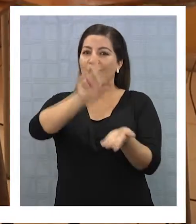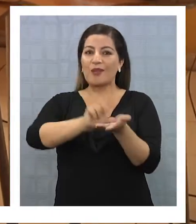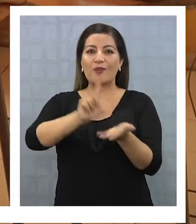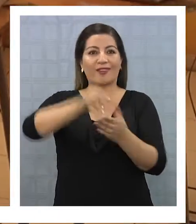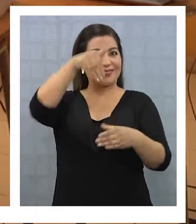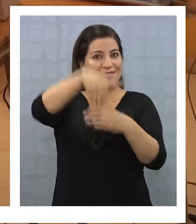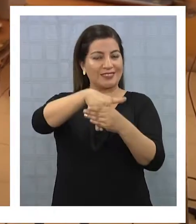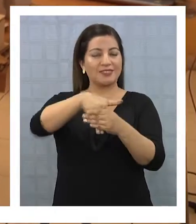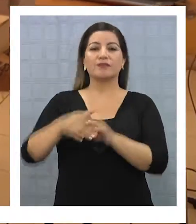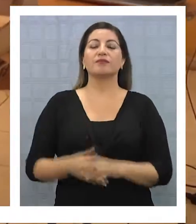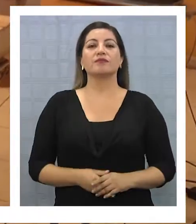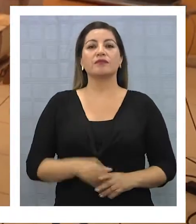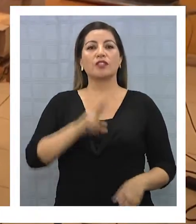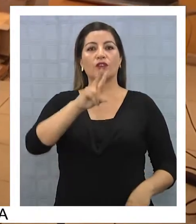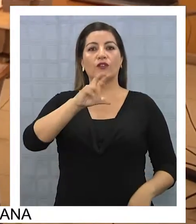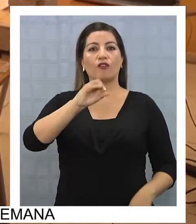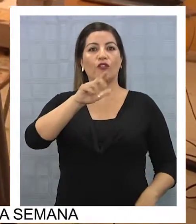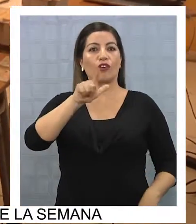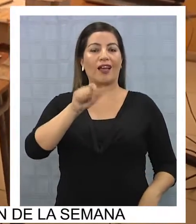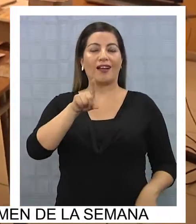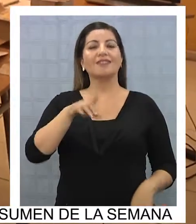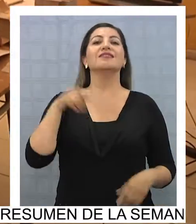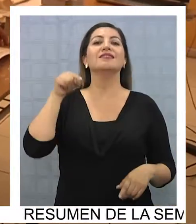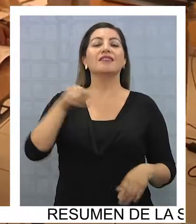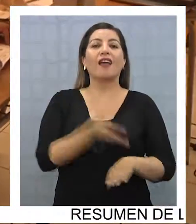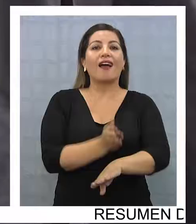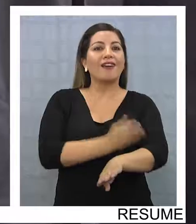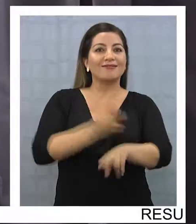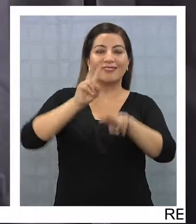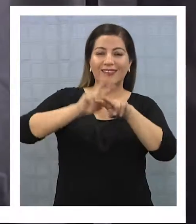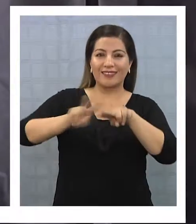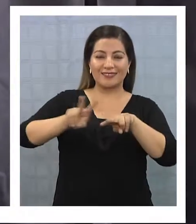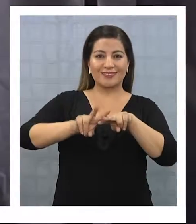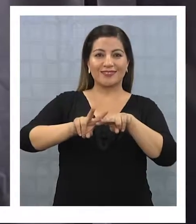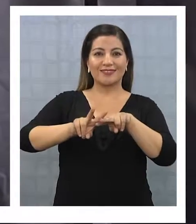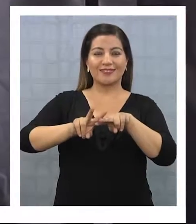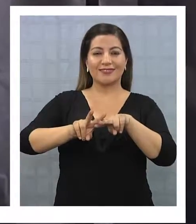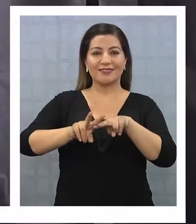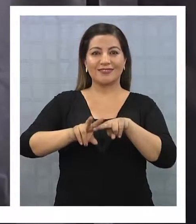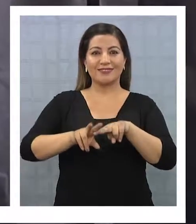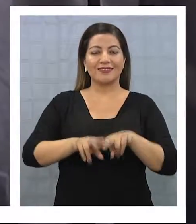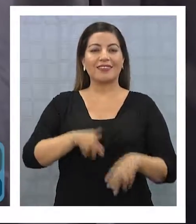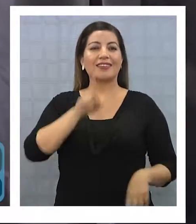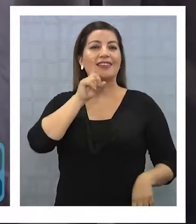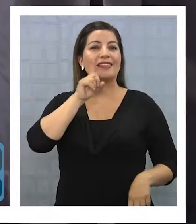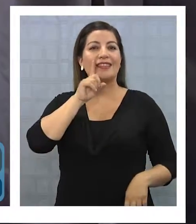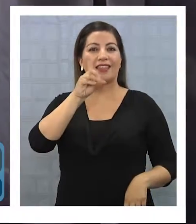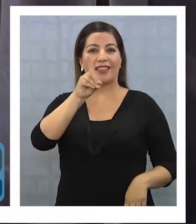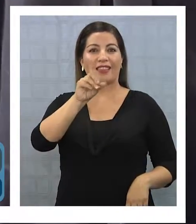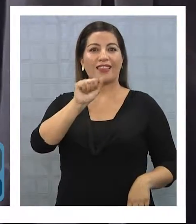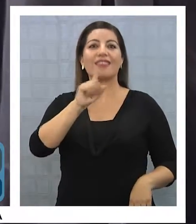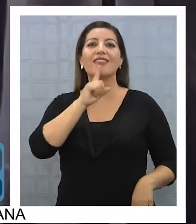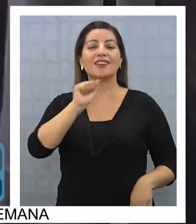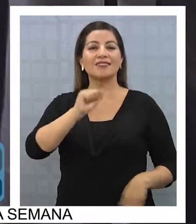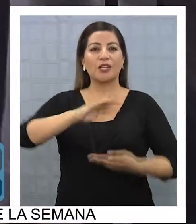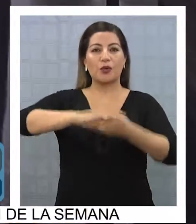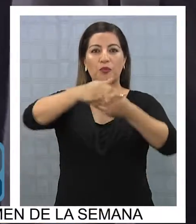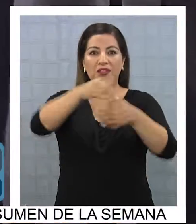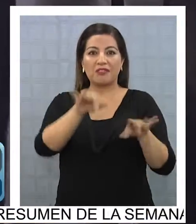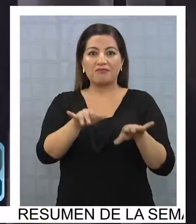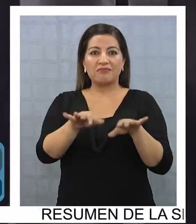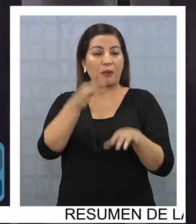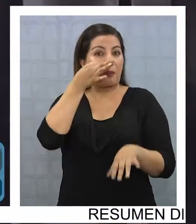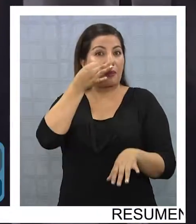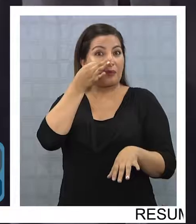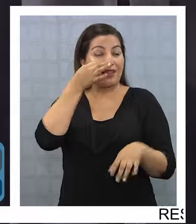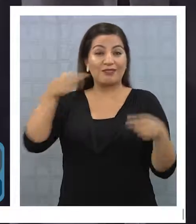locales de votación. Los vocales ya se adelantaron y trajeron su data, computador y